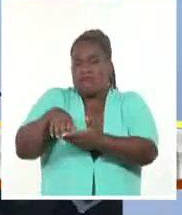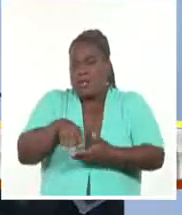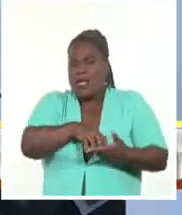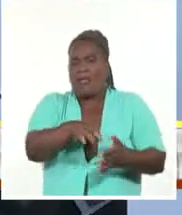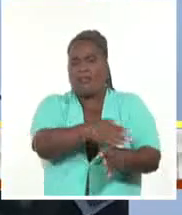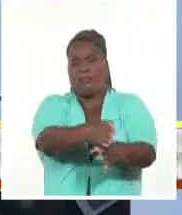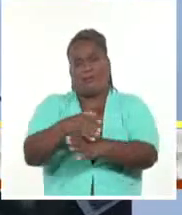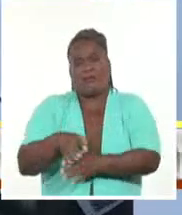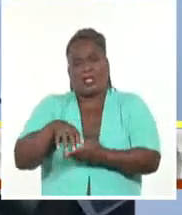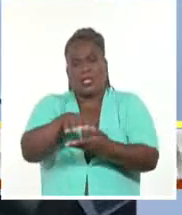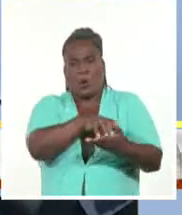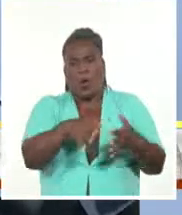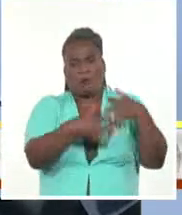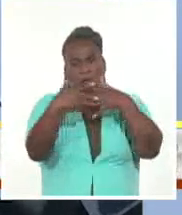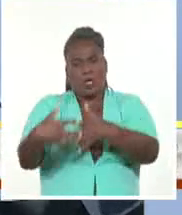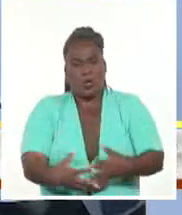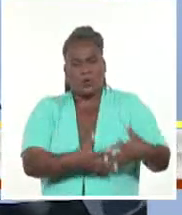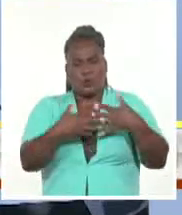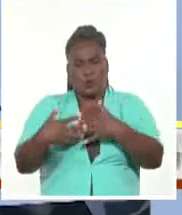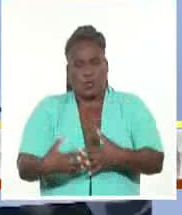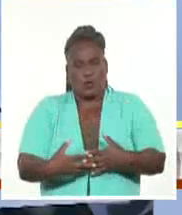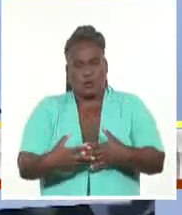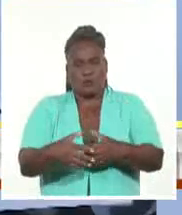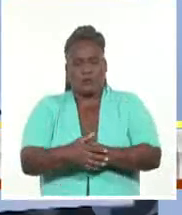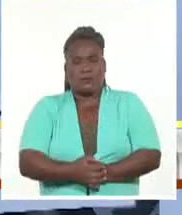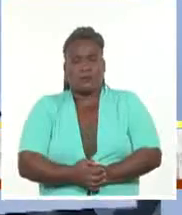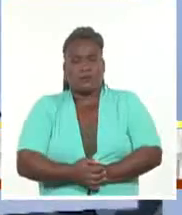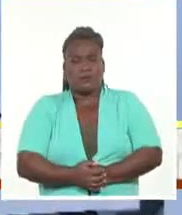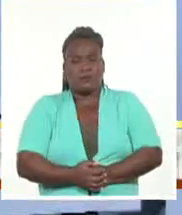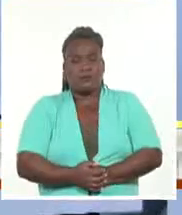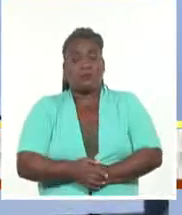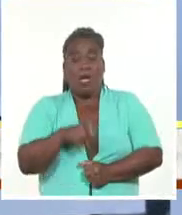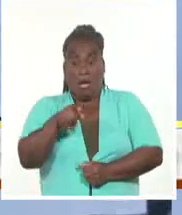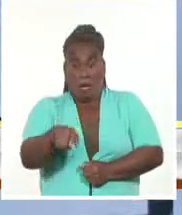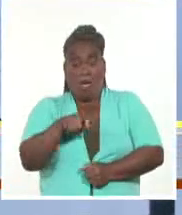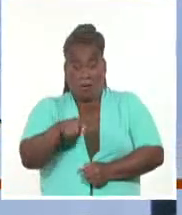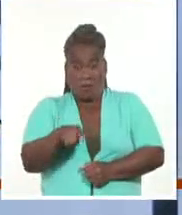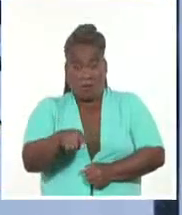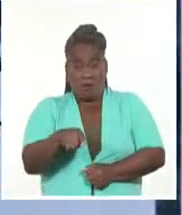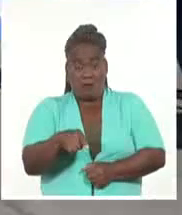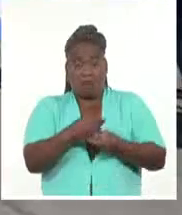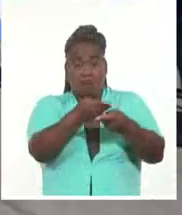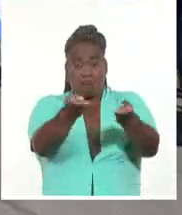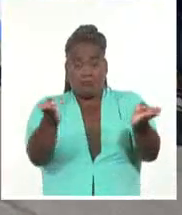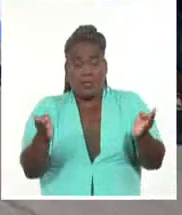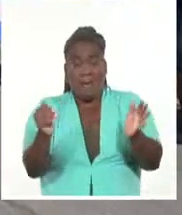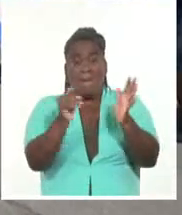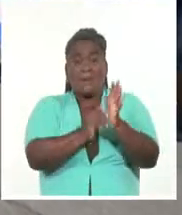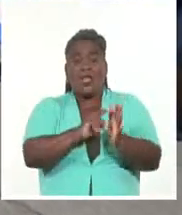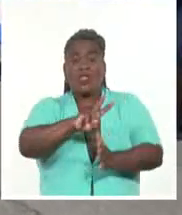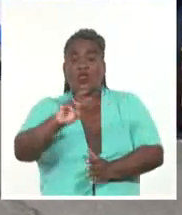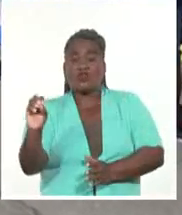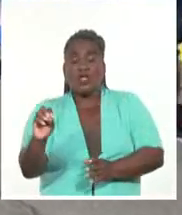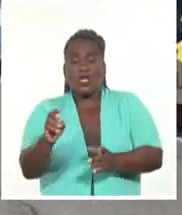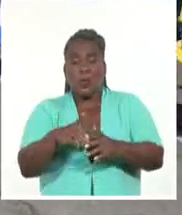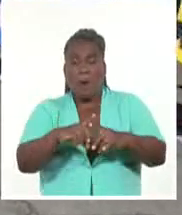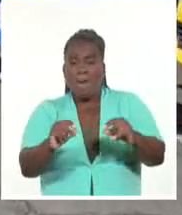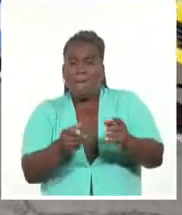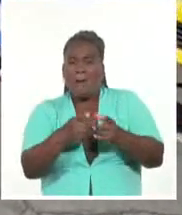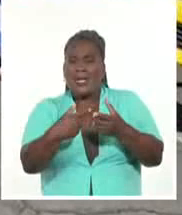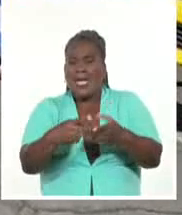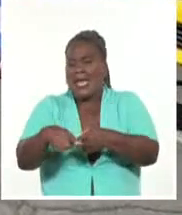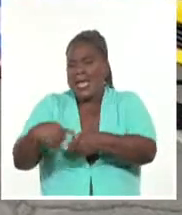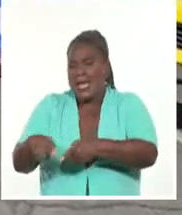West Hartford y Middleton, en el estado de Connecticut. En la cita se repartieron 1.200 volantes exigiendo el fin de las